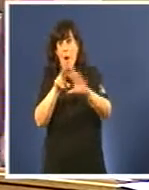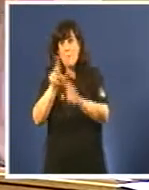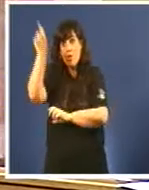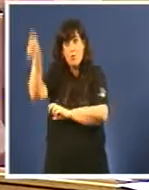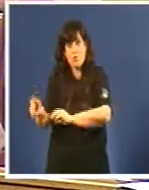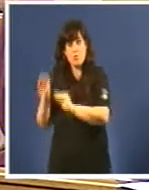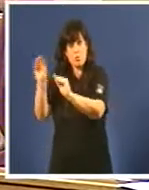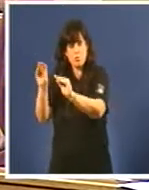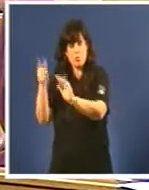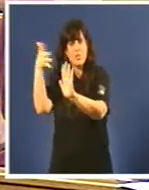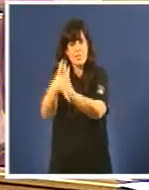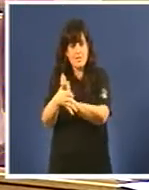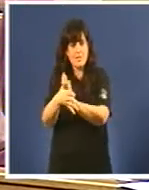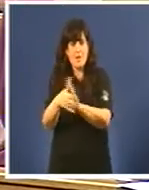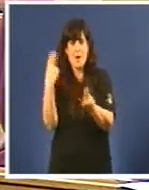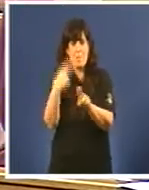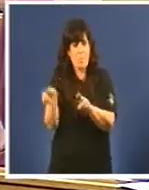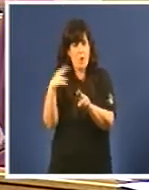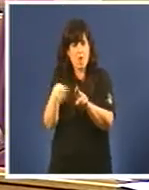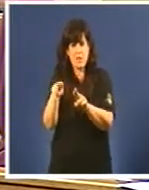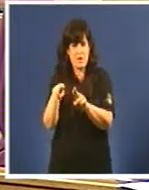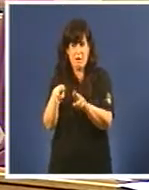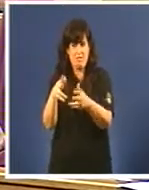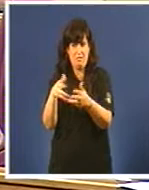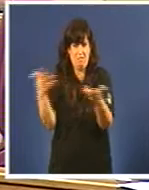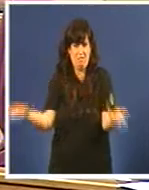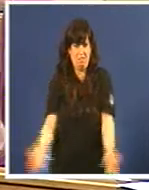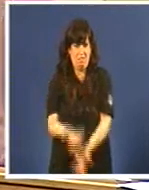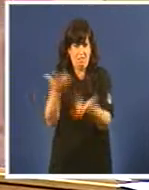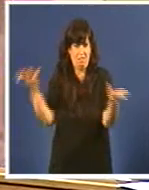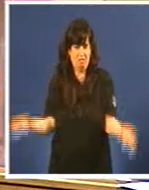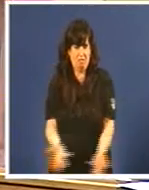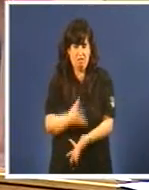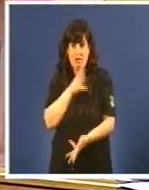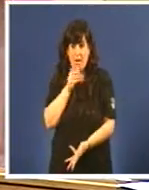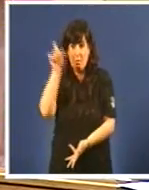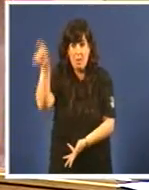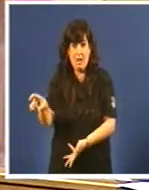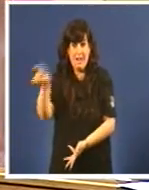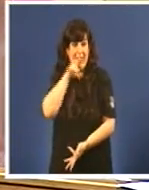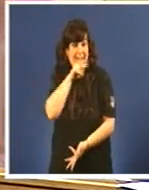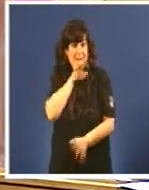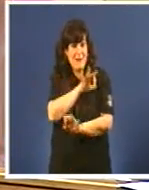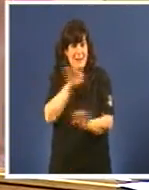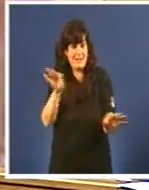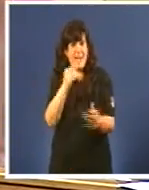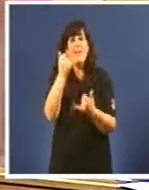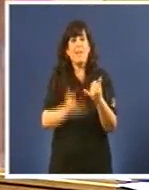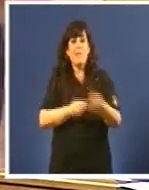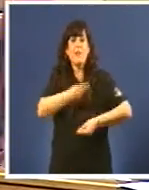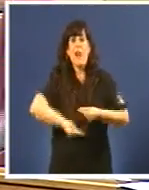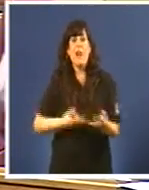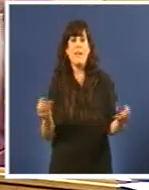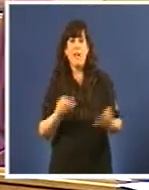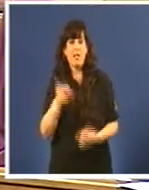política. Con estas intervencións das que nunca fala do asunto, e o único que fai é votar insidias